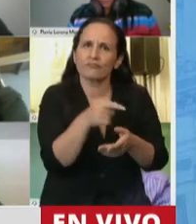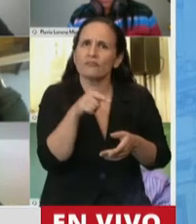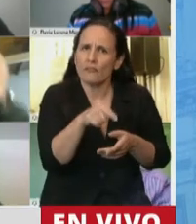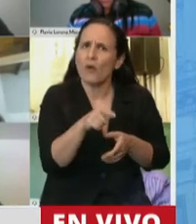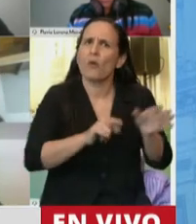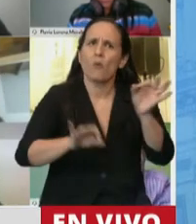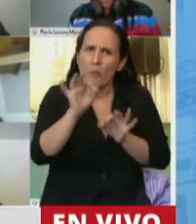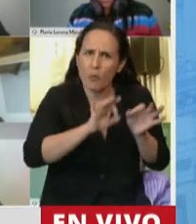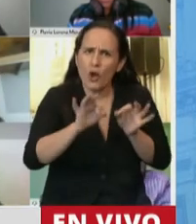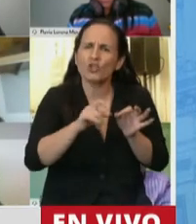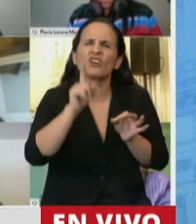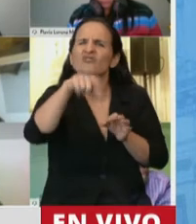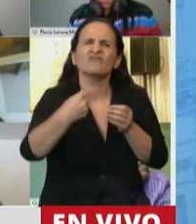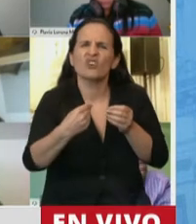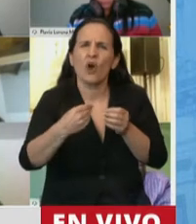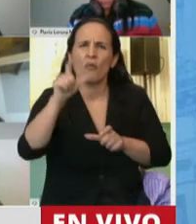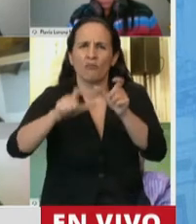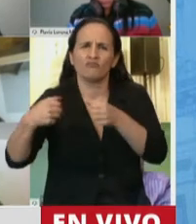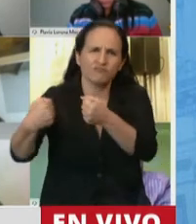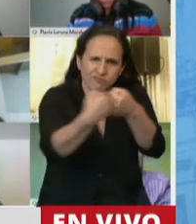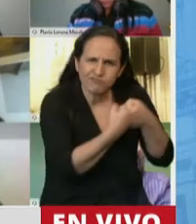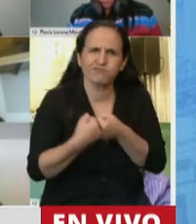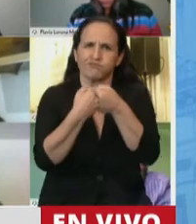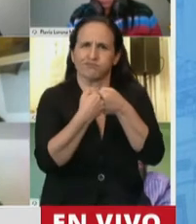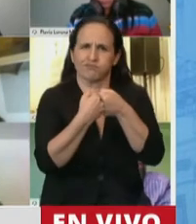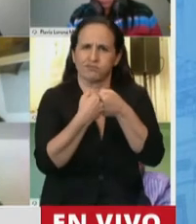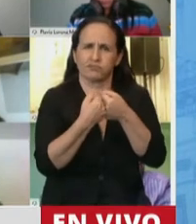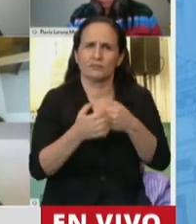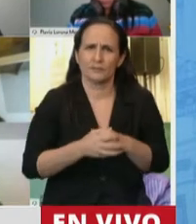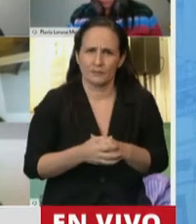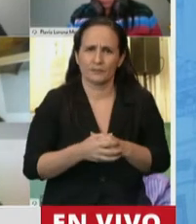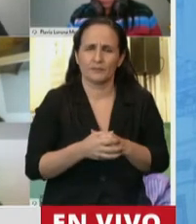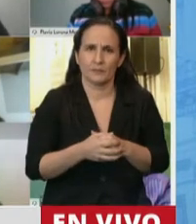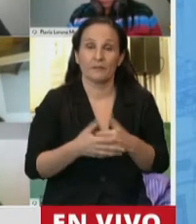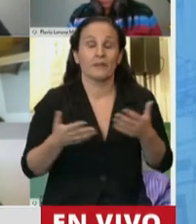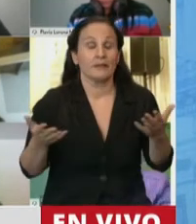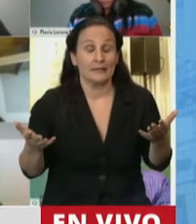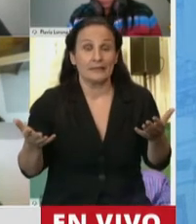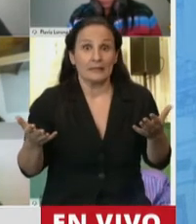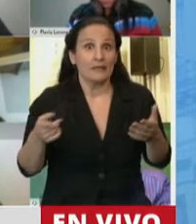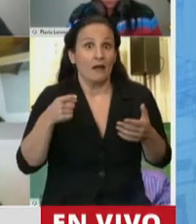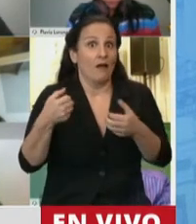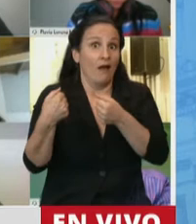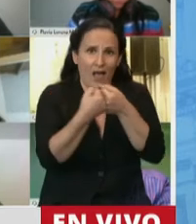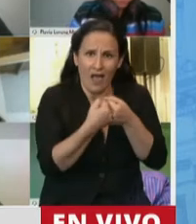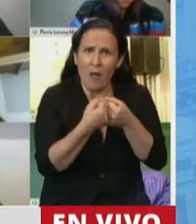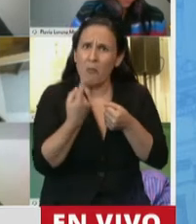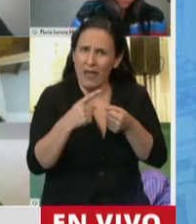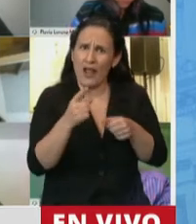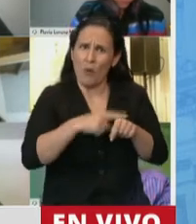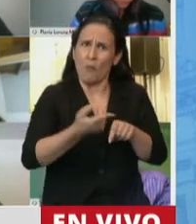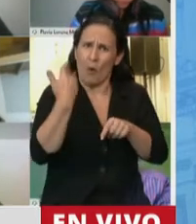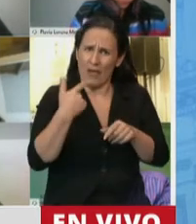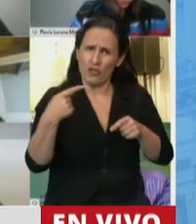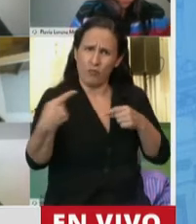es un proyecto de consenso. Es un proyecto de consenso, lo que no significa que no haya habido disidencia,